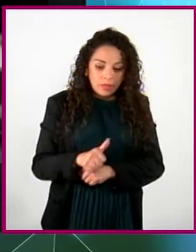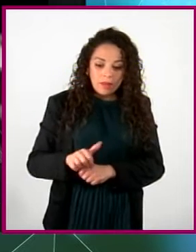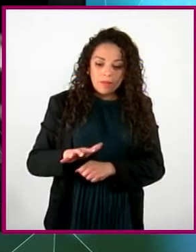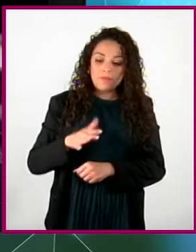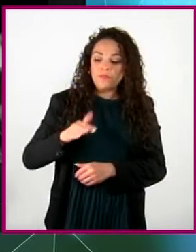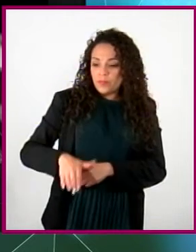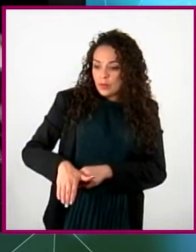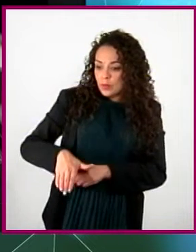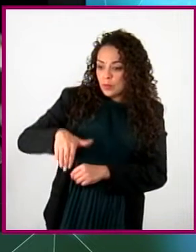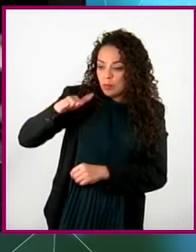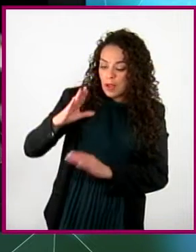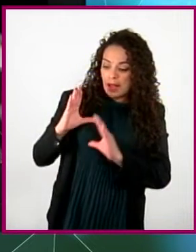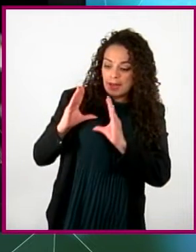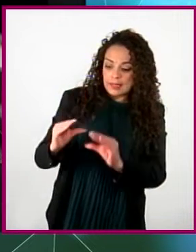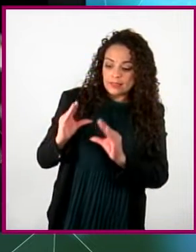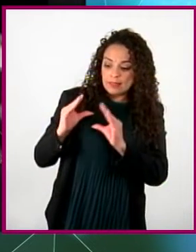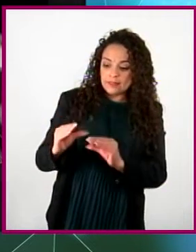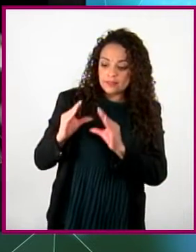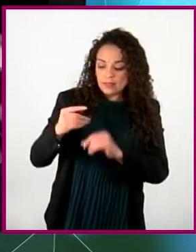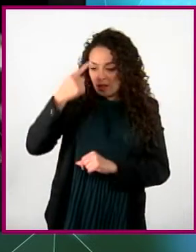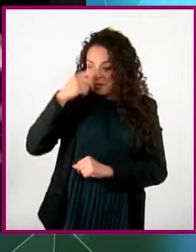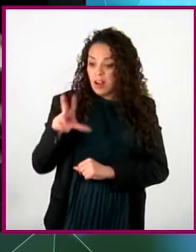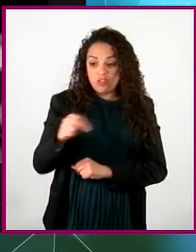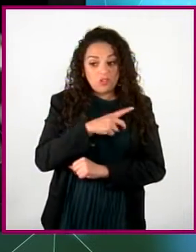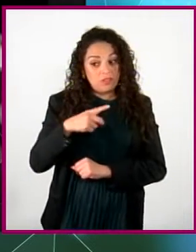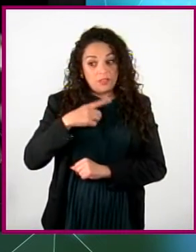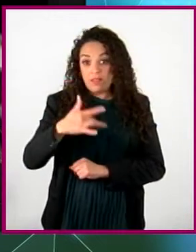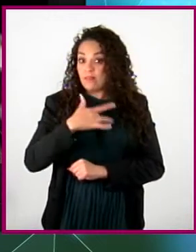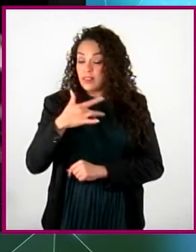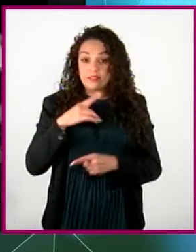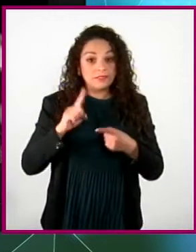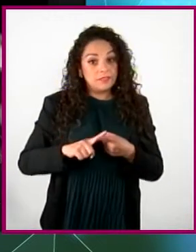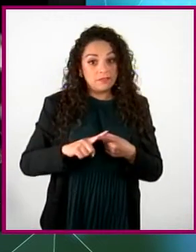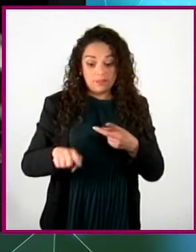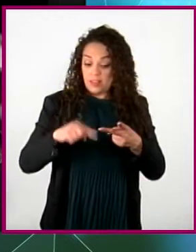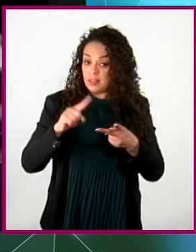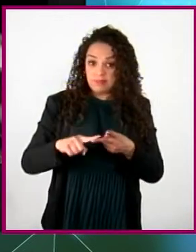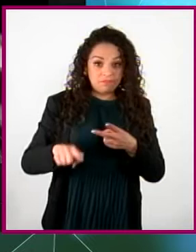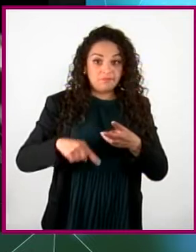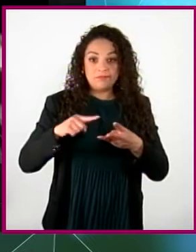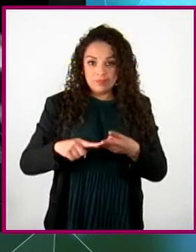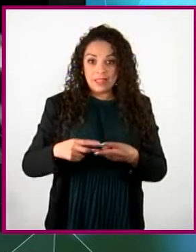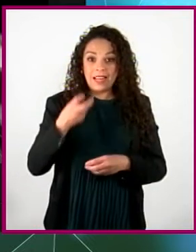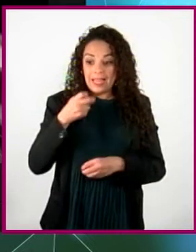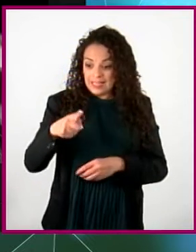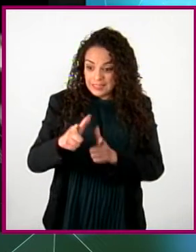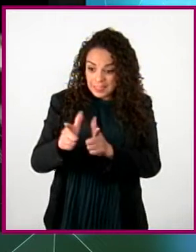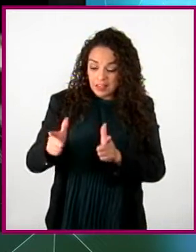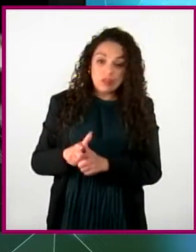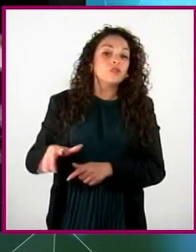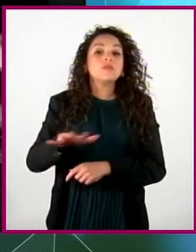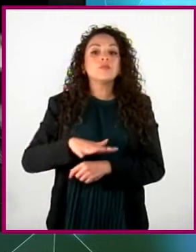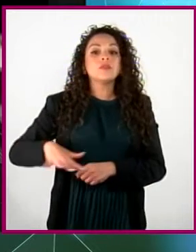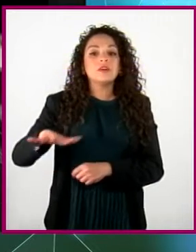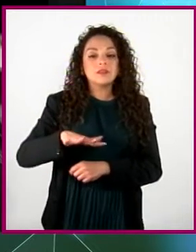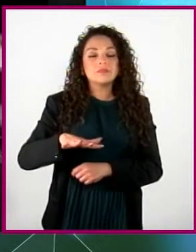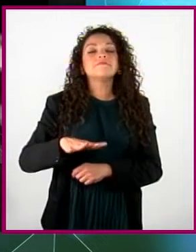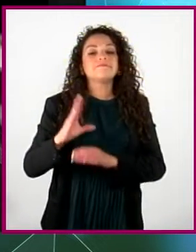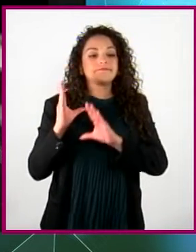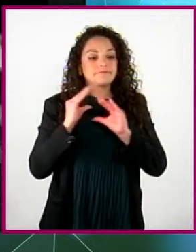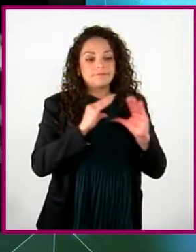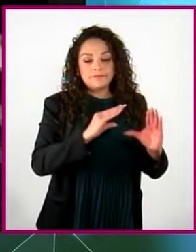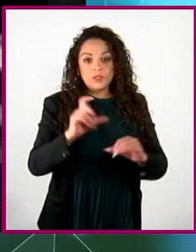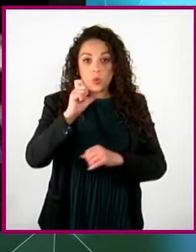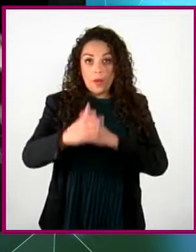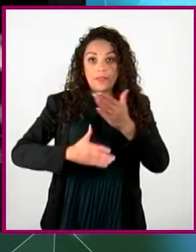nos enseñan y condicionan a no sentirlas y vivenciarlas. Por tanto, en dichos grupos se toman el tiempo para que quienes asistan